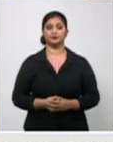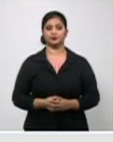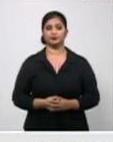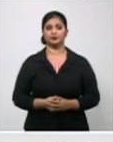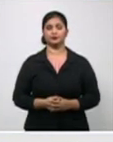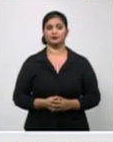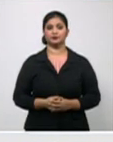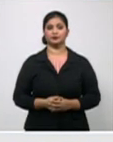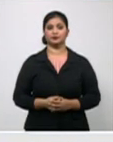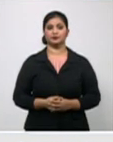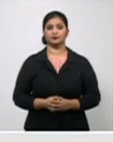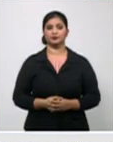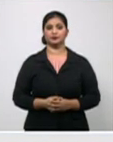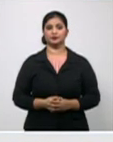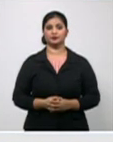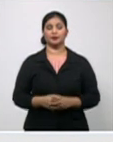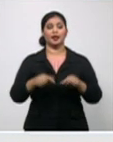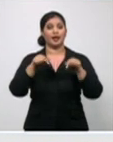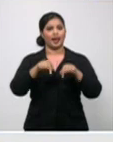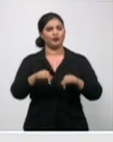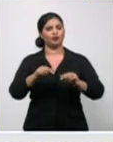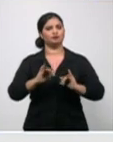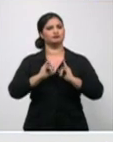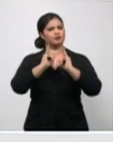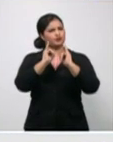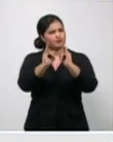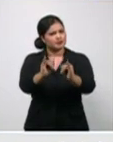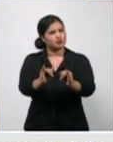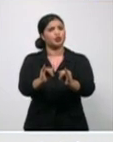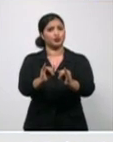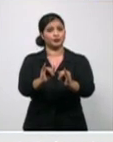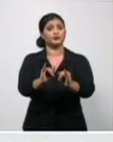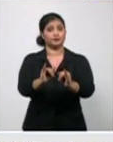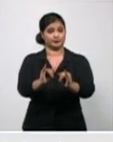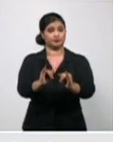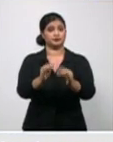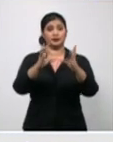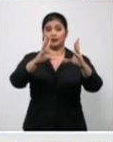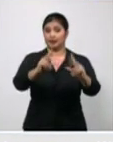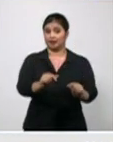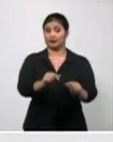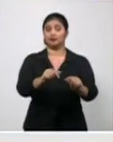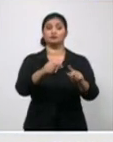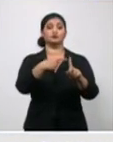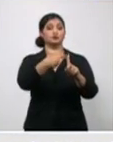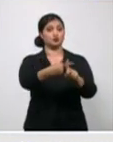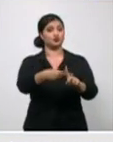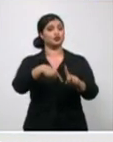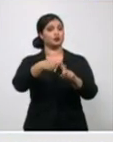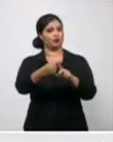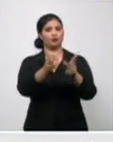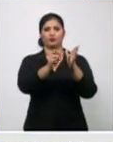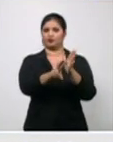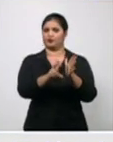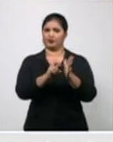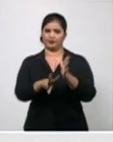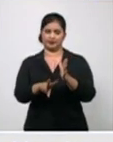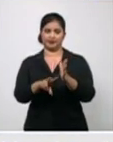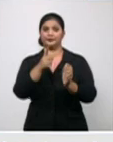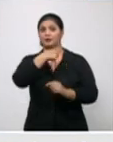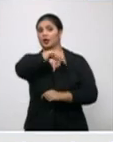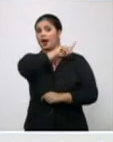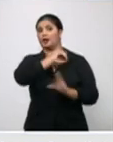comportamiento, bueno, las tres que dijimos que incrementan, Las Tunas, anoche veíamos a su directora en la